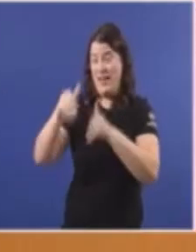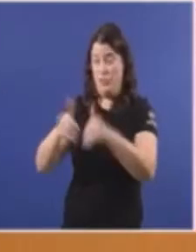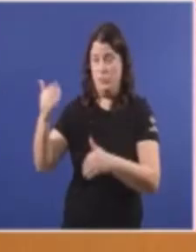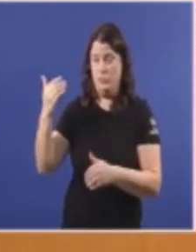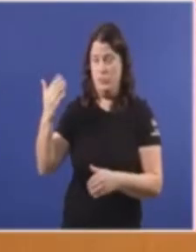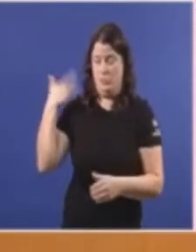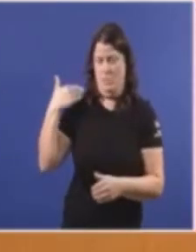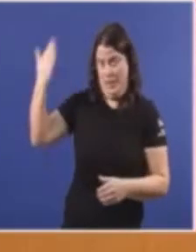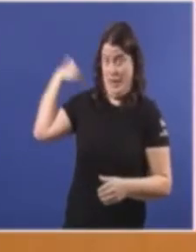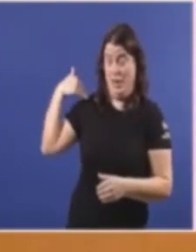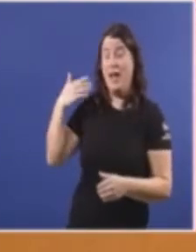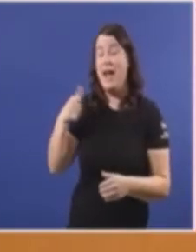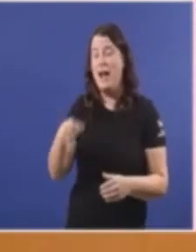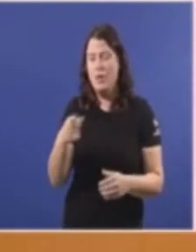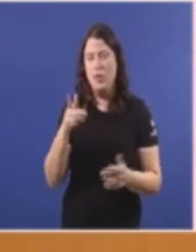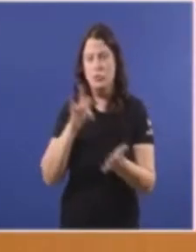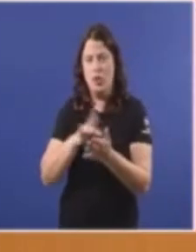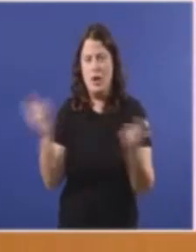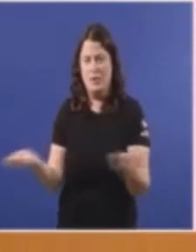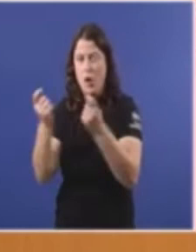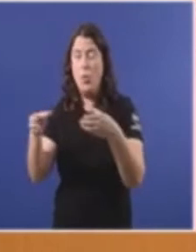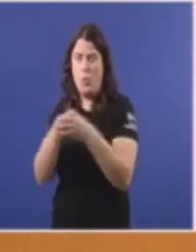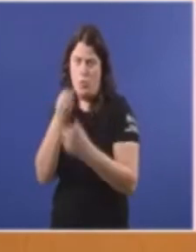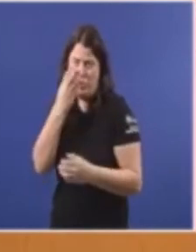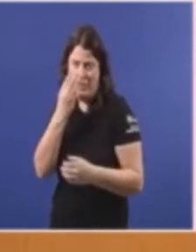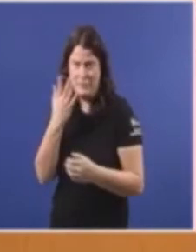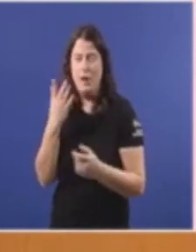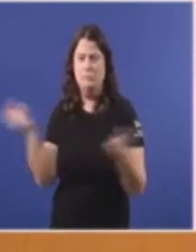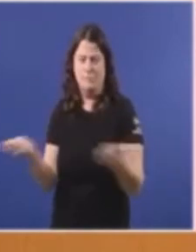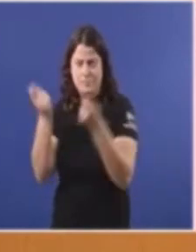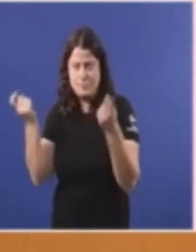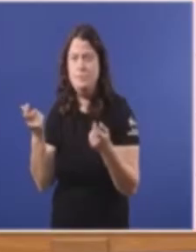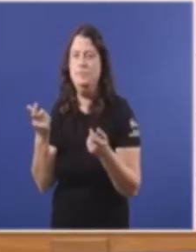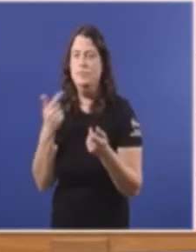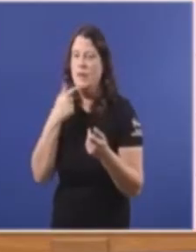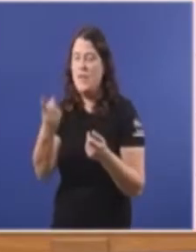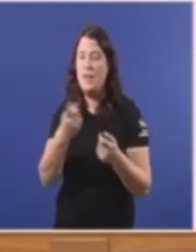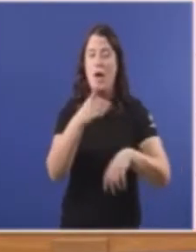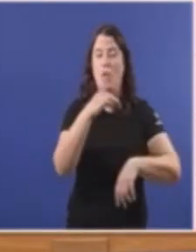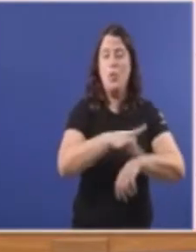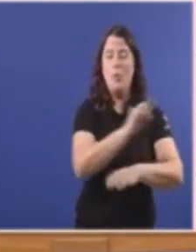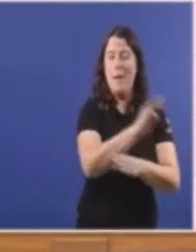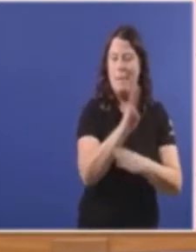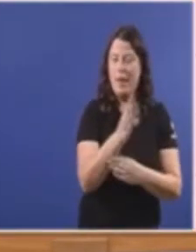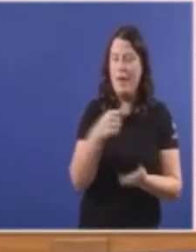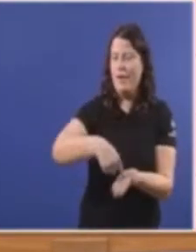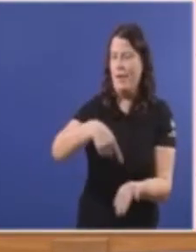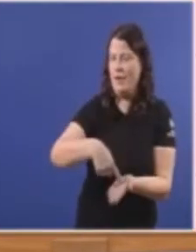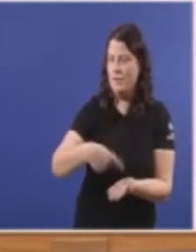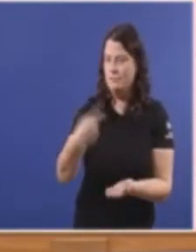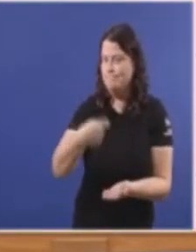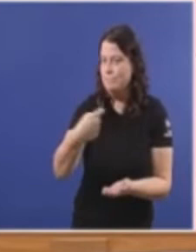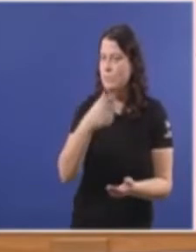estas As anteriores Emitiron panfletos Partido Socialista Obrero Español Diciendo Que iba a cobrar O Partido Popular Por un ingreso